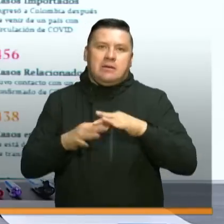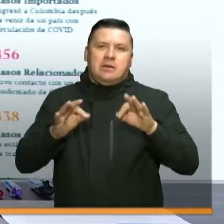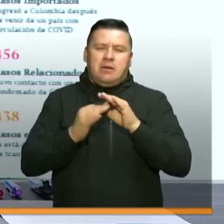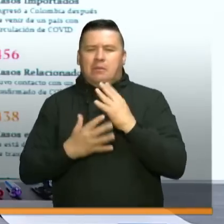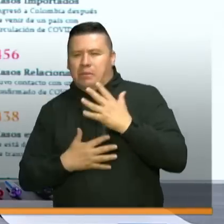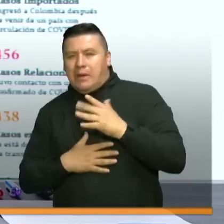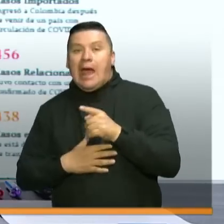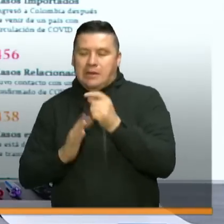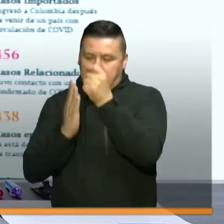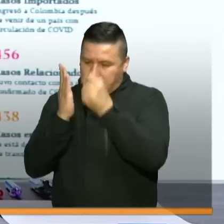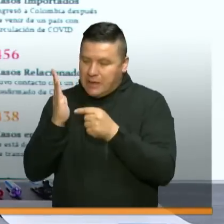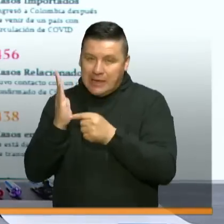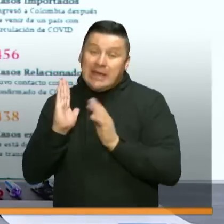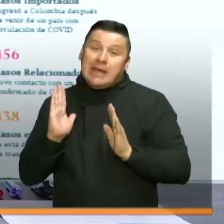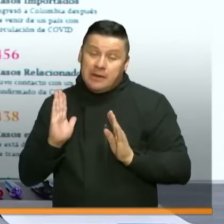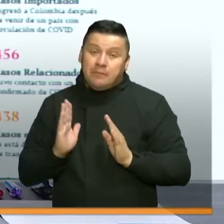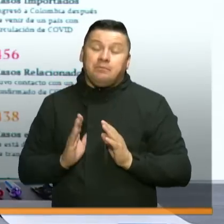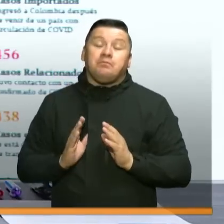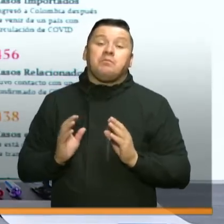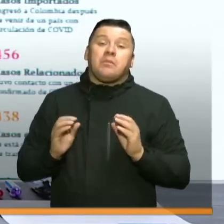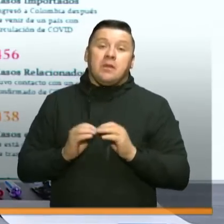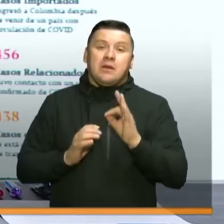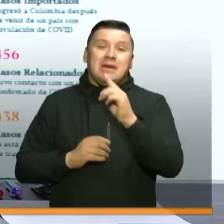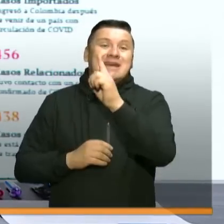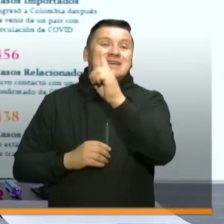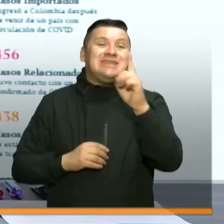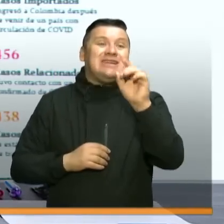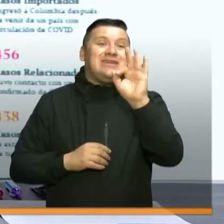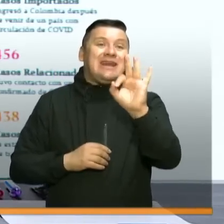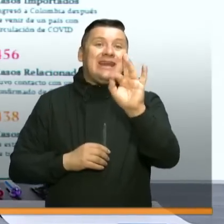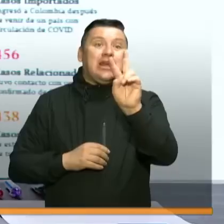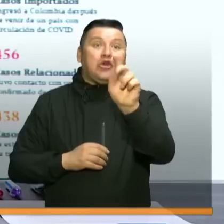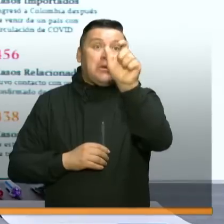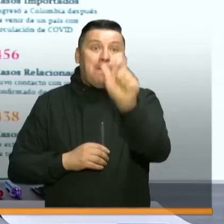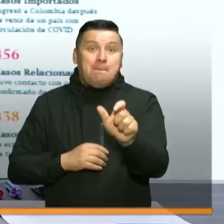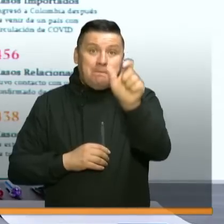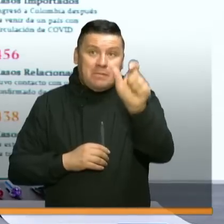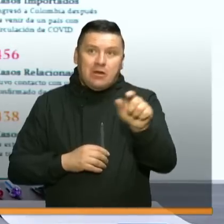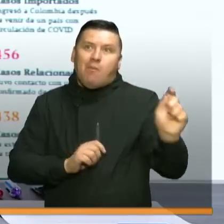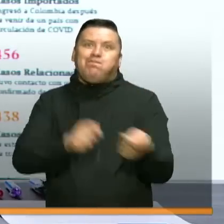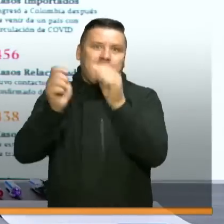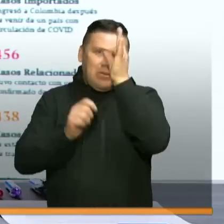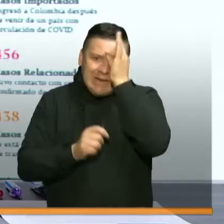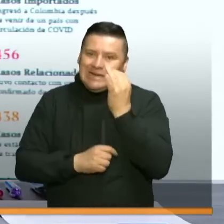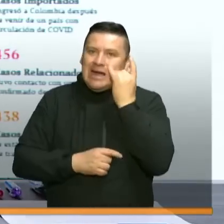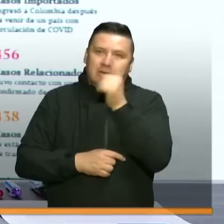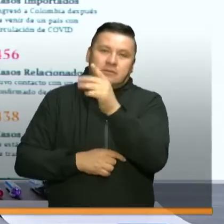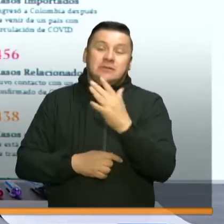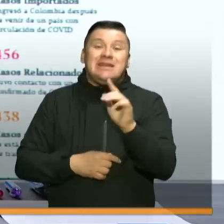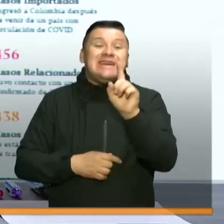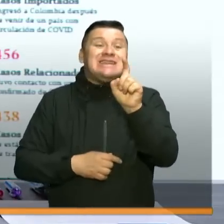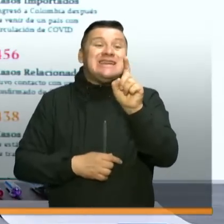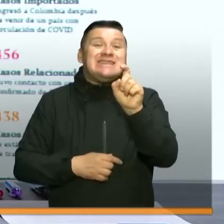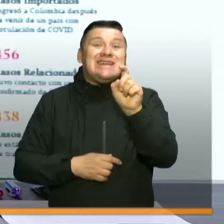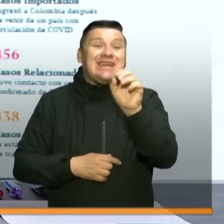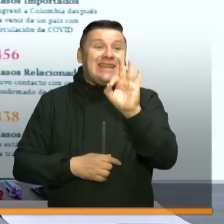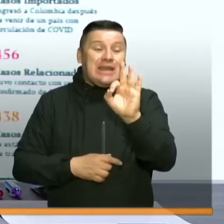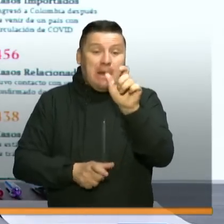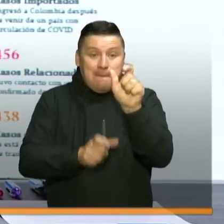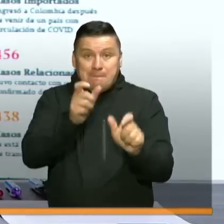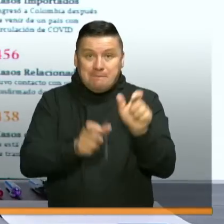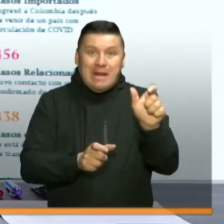manifestaciones más crónicas. Y de hecho tenemos 132 personas que están en hospitales, 63 personas